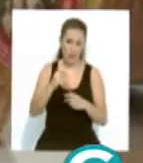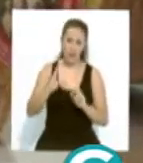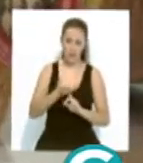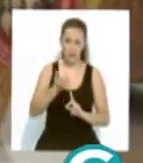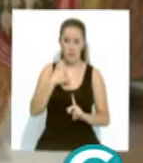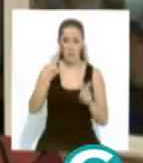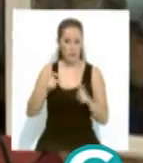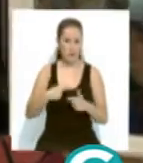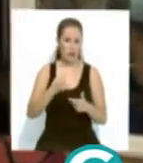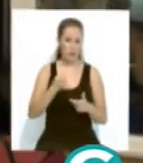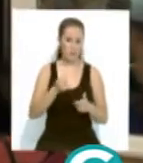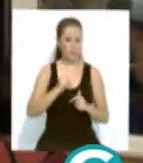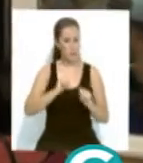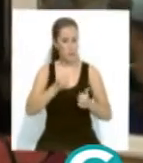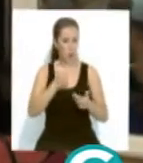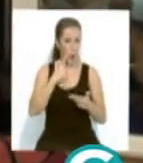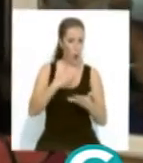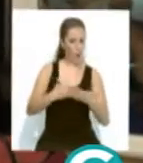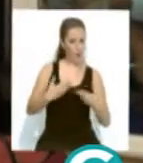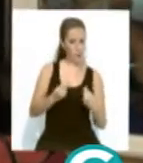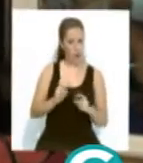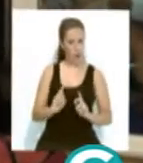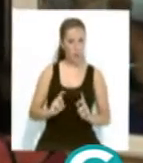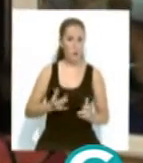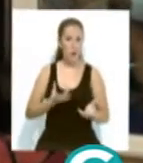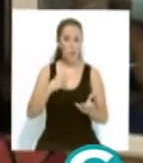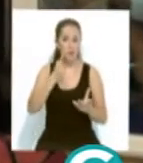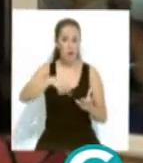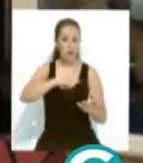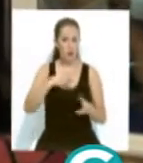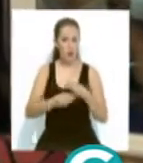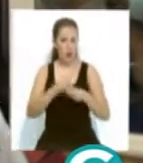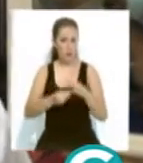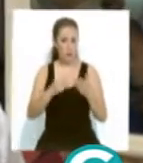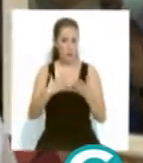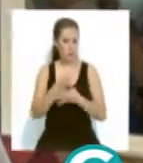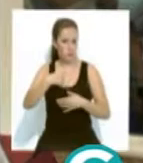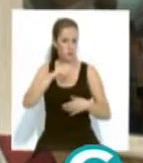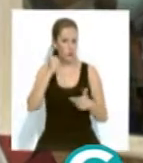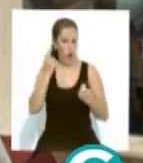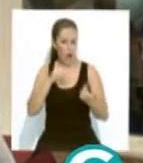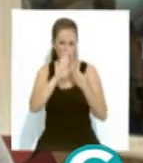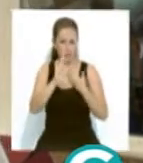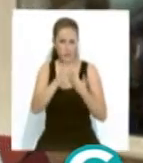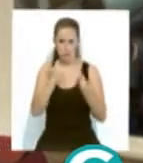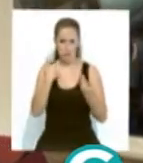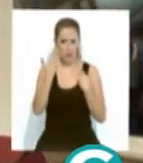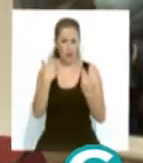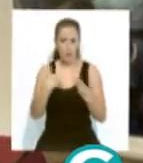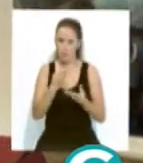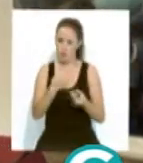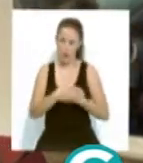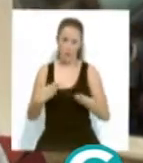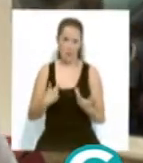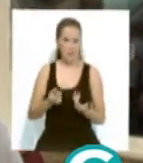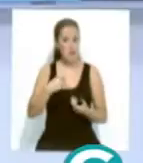la gente, tú sabes, un poco de cautela. Pero ya te digo, al ser el hecho de que nosotros producimos, fabricamos y damos la cara directamente con el cliente, genera bastante confianza